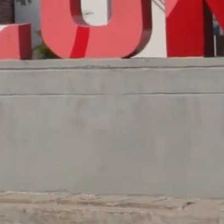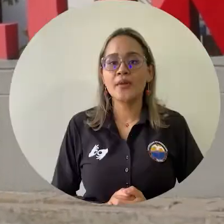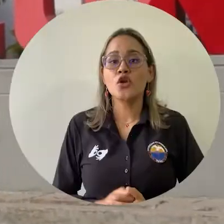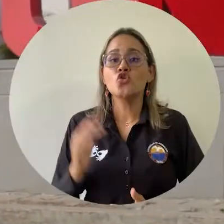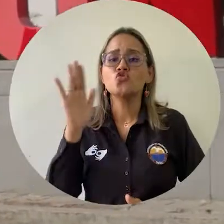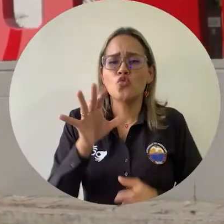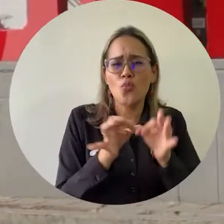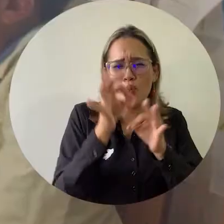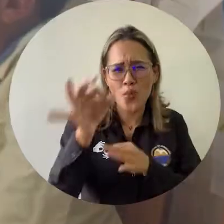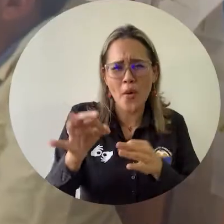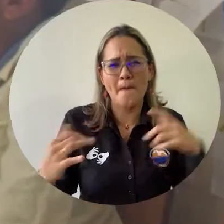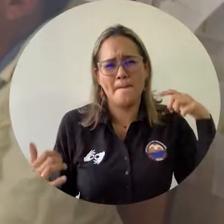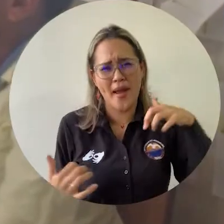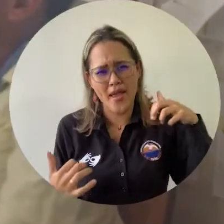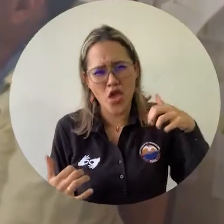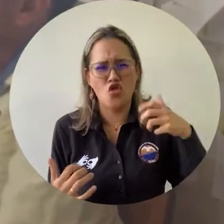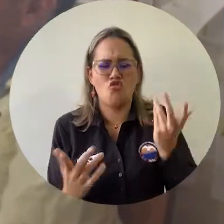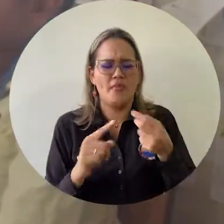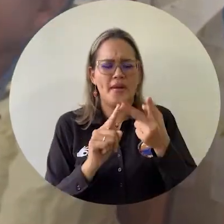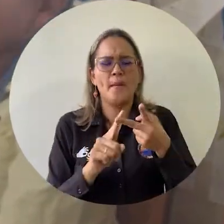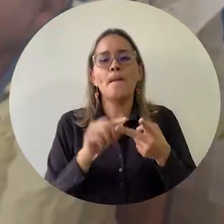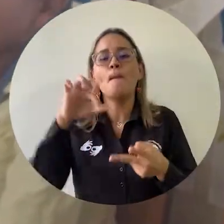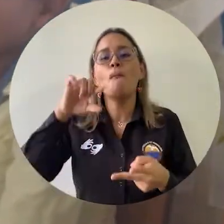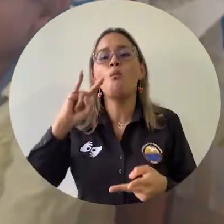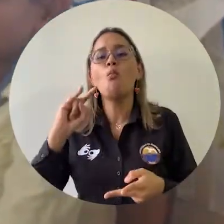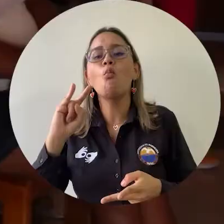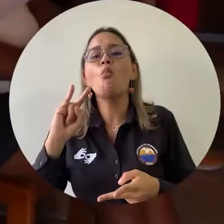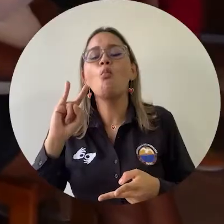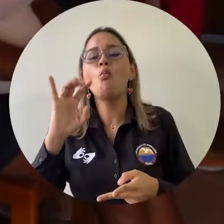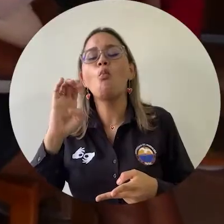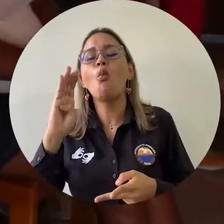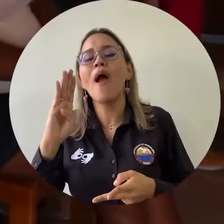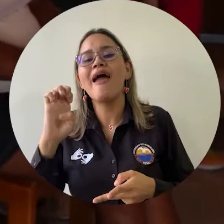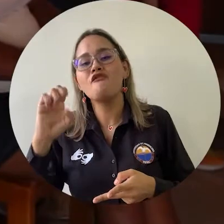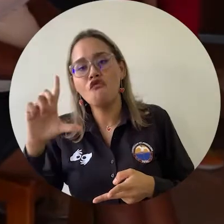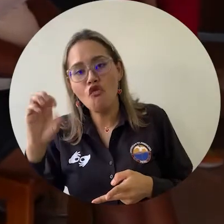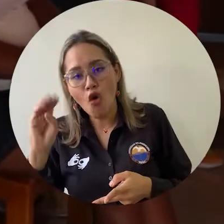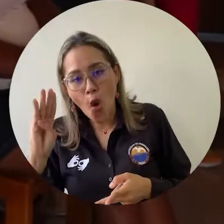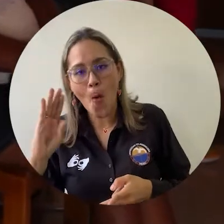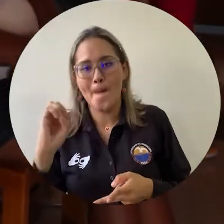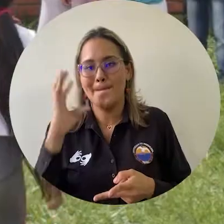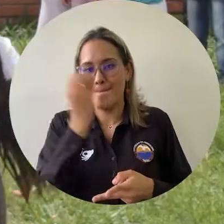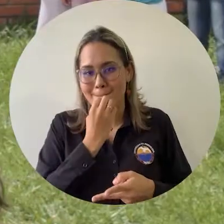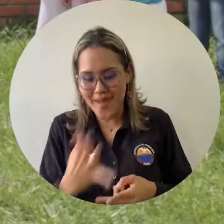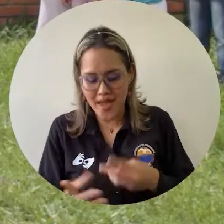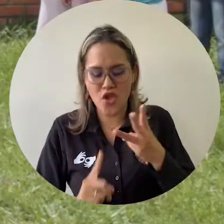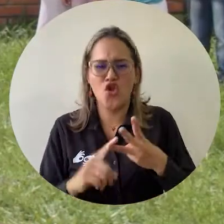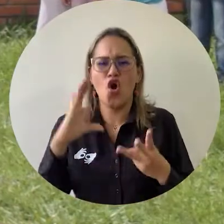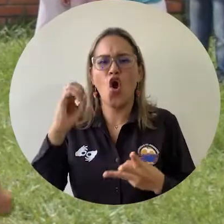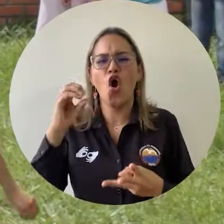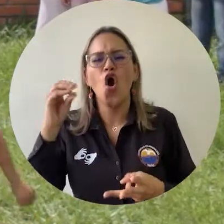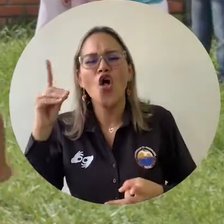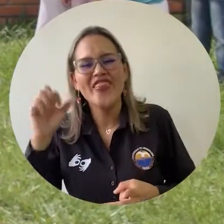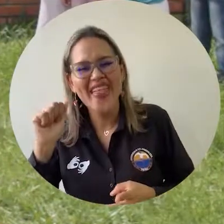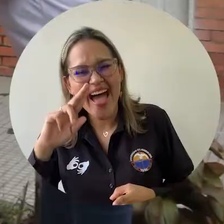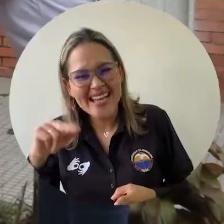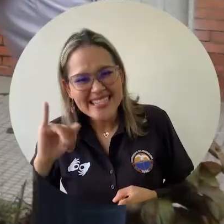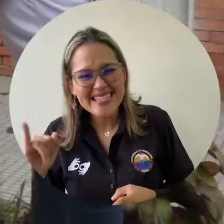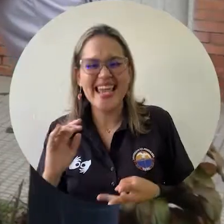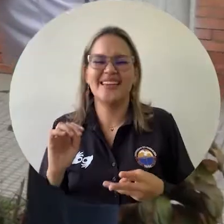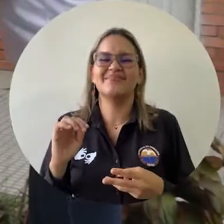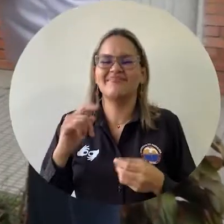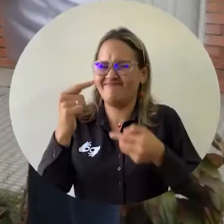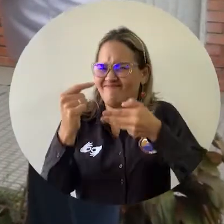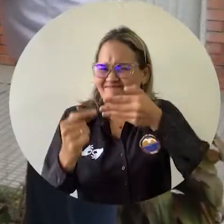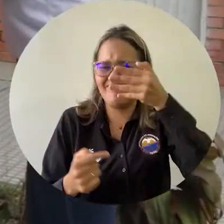Habitantes de la zona rural de los municipios de Valledupar, Pueblo Bello, La Jagua de Ibirico, Codasi y La Paz en el Departamento del